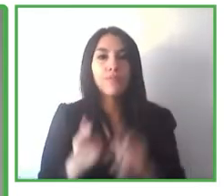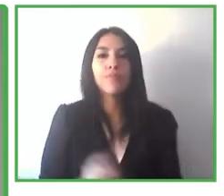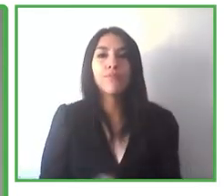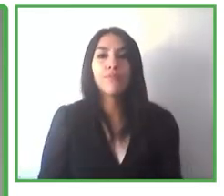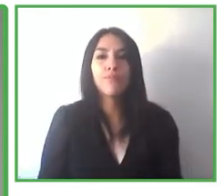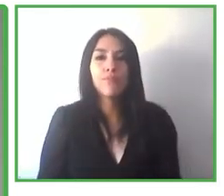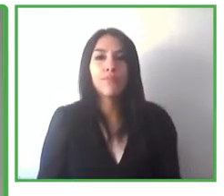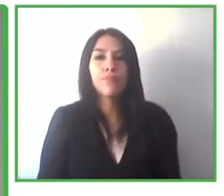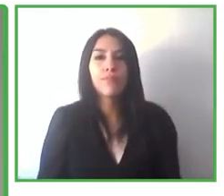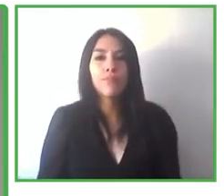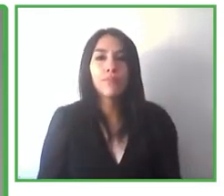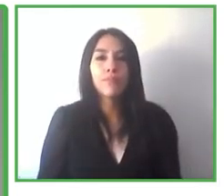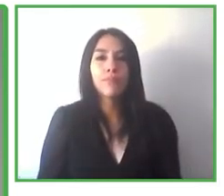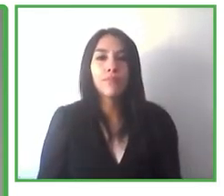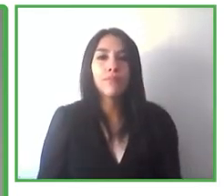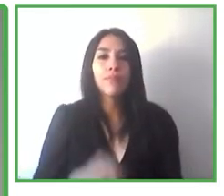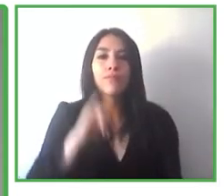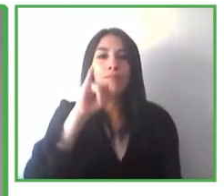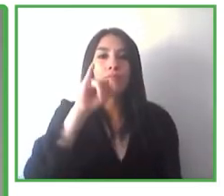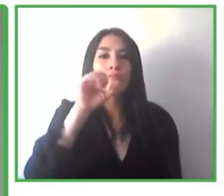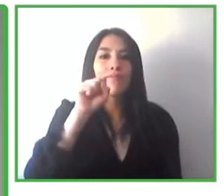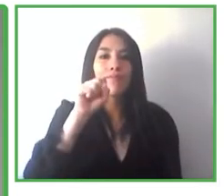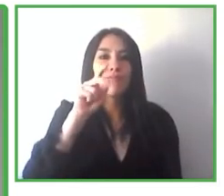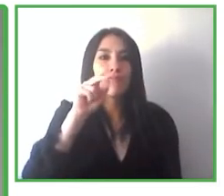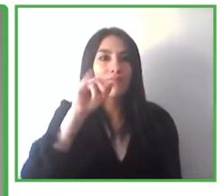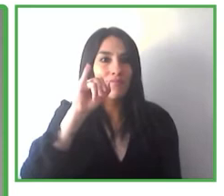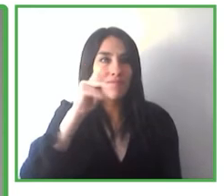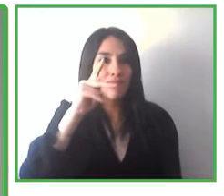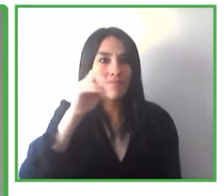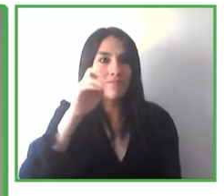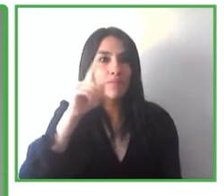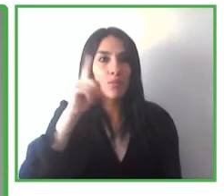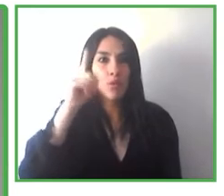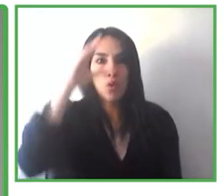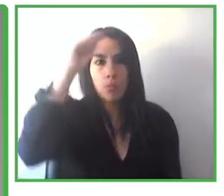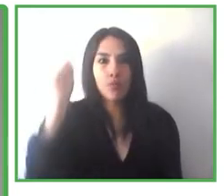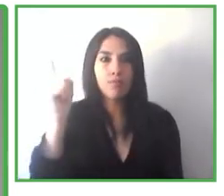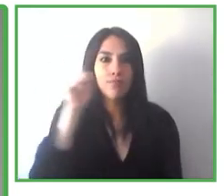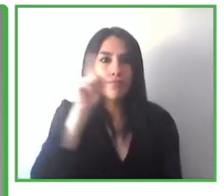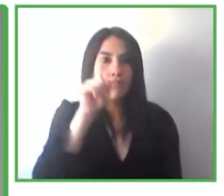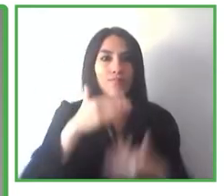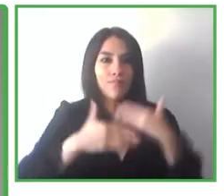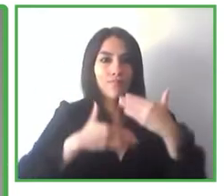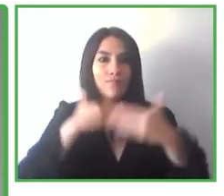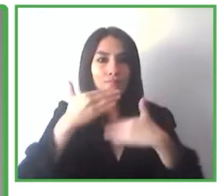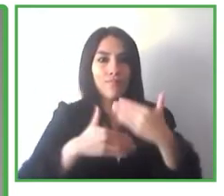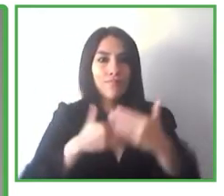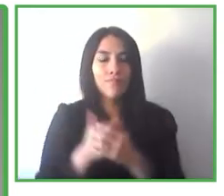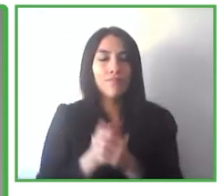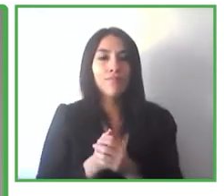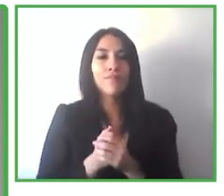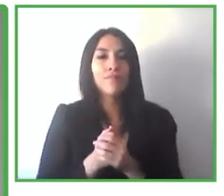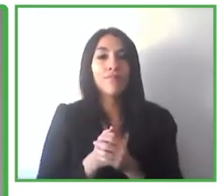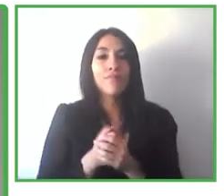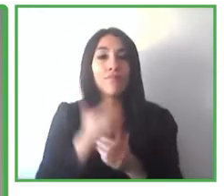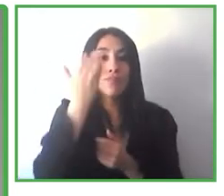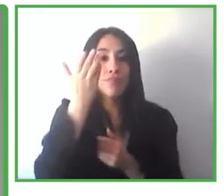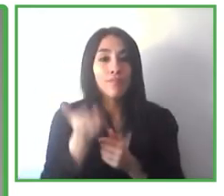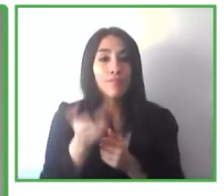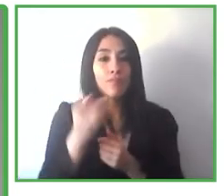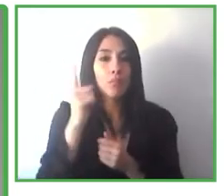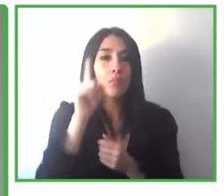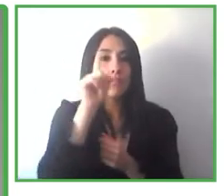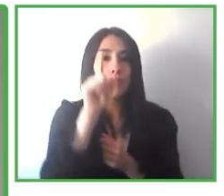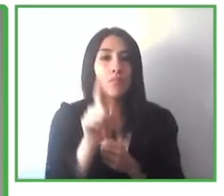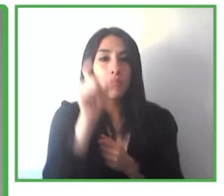Sakib Shaikh de Microsoft, como he comentado antes, él es la persona que libera el